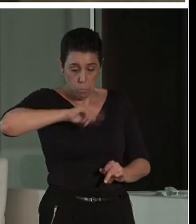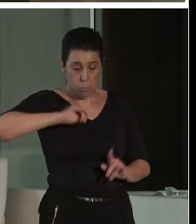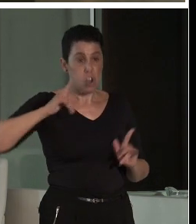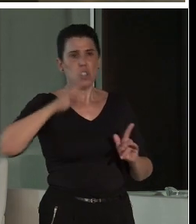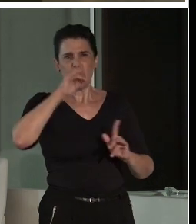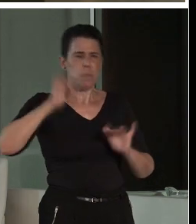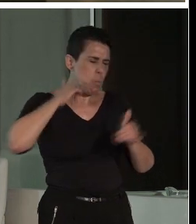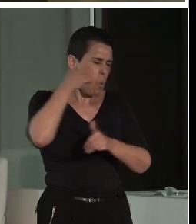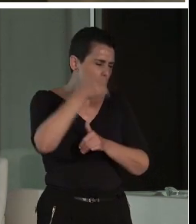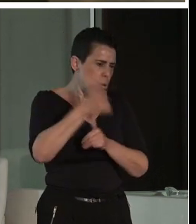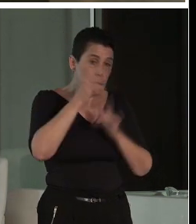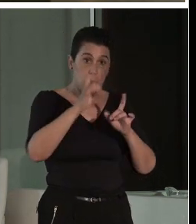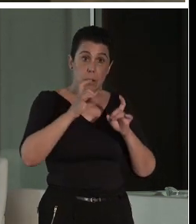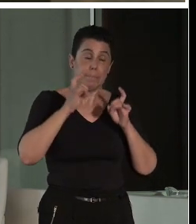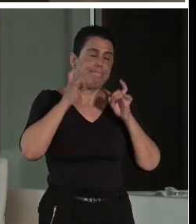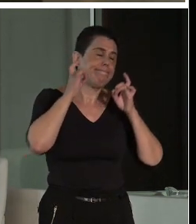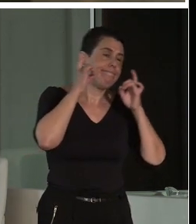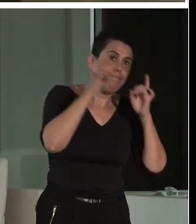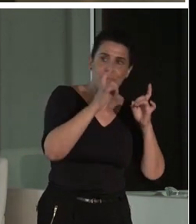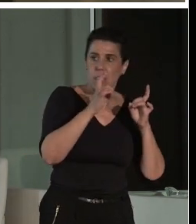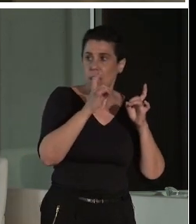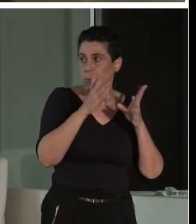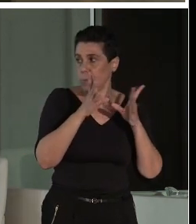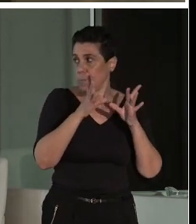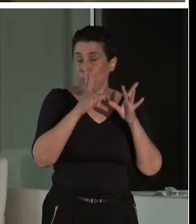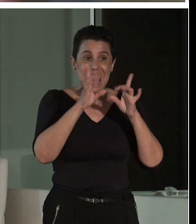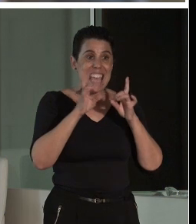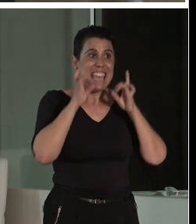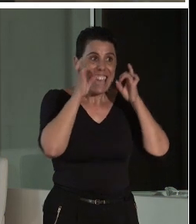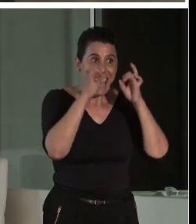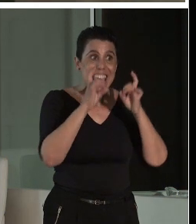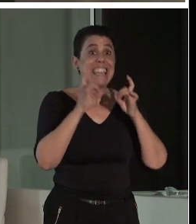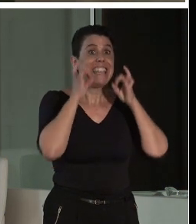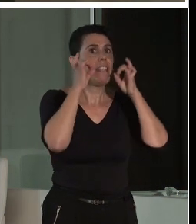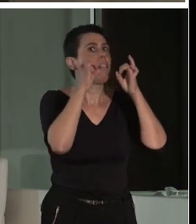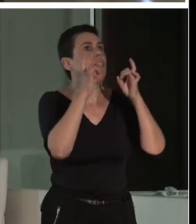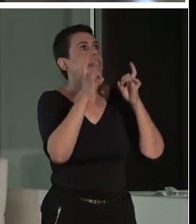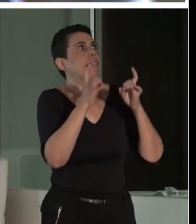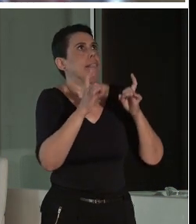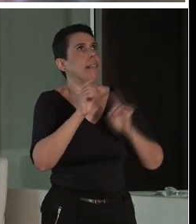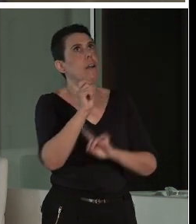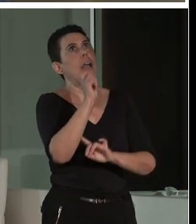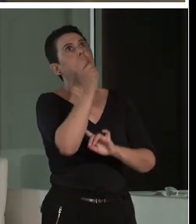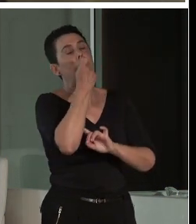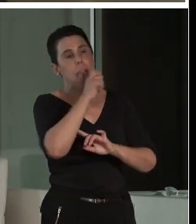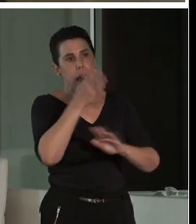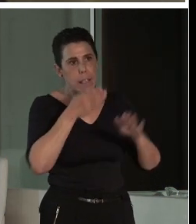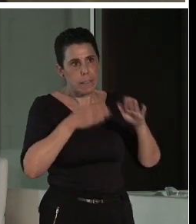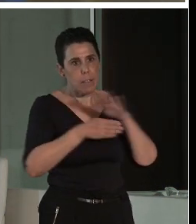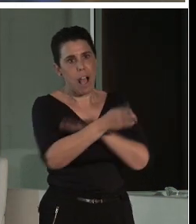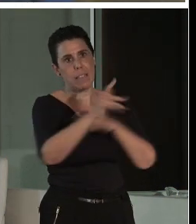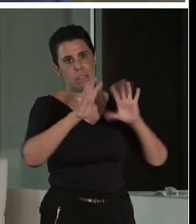lograr la accesibilidad universal. Es muy difícil, es muy complejo, es un tema